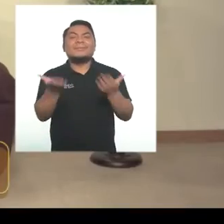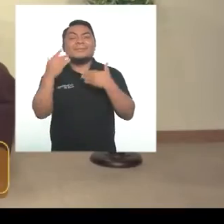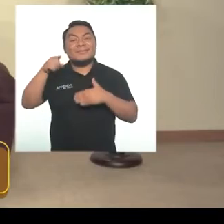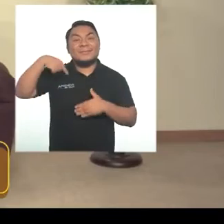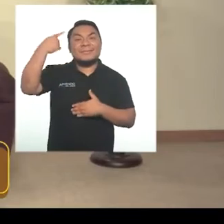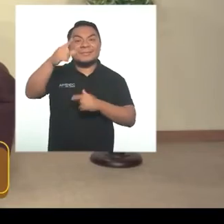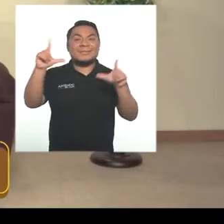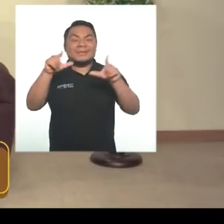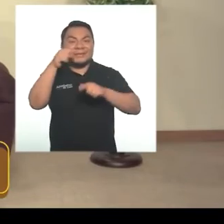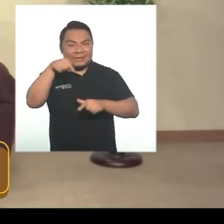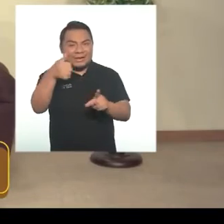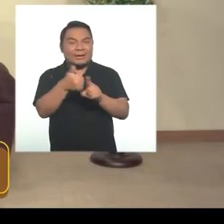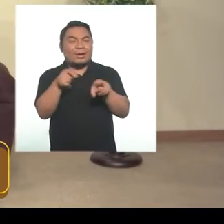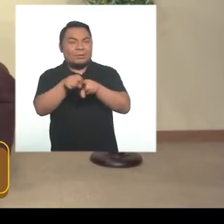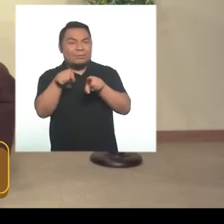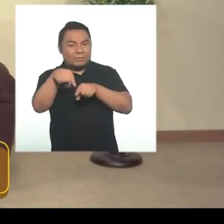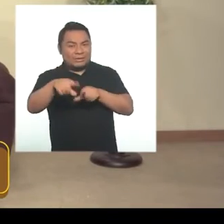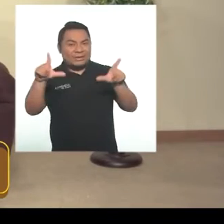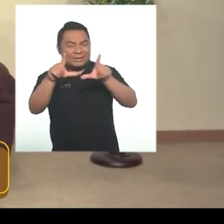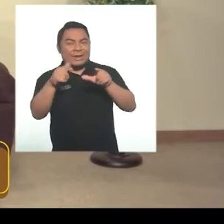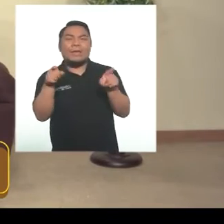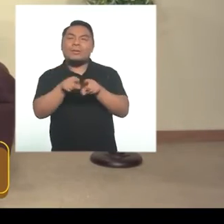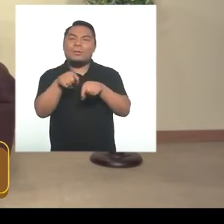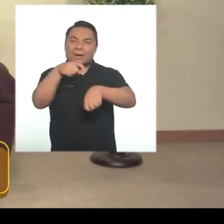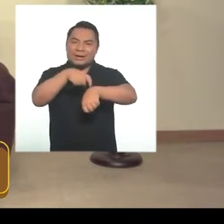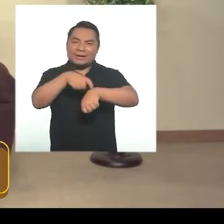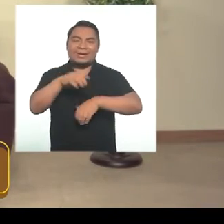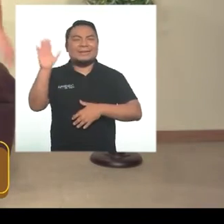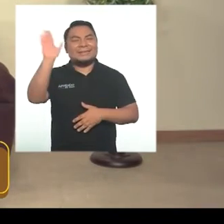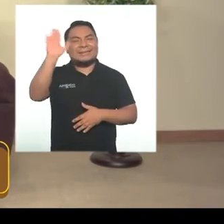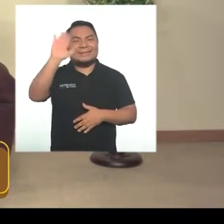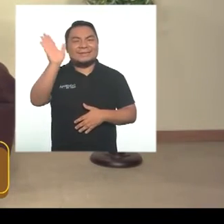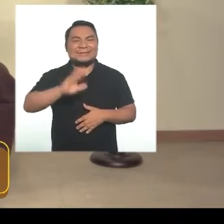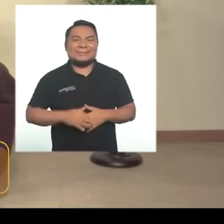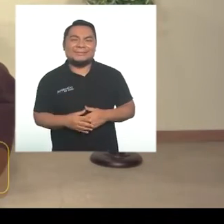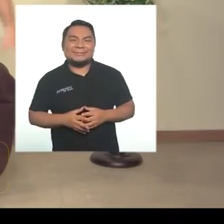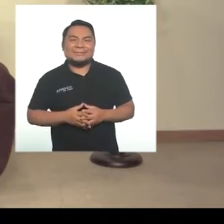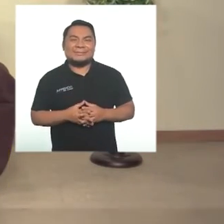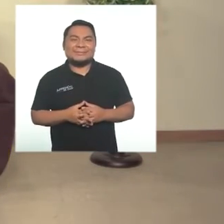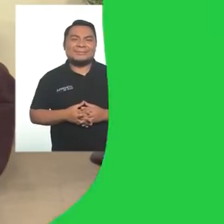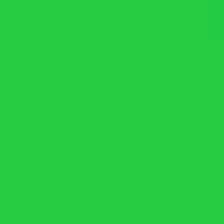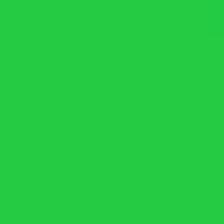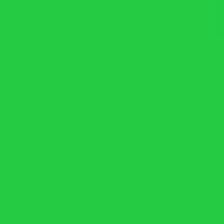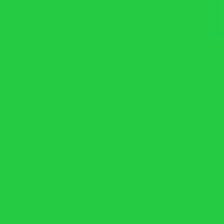vemos en el siguiente episodio por este mismo canal. Y a la misma hora. ¡Chao, chao!